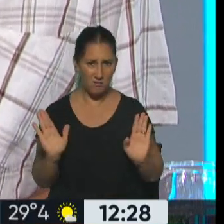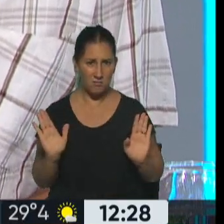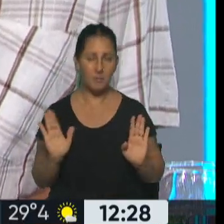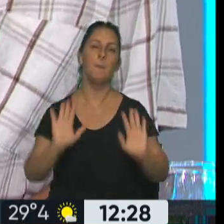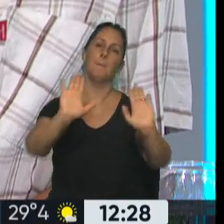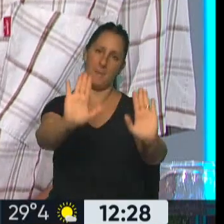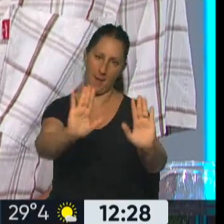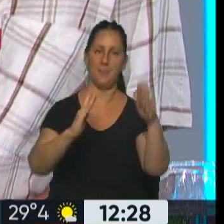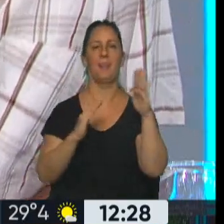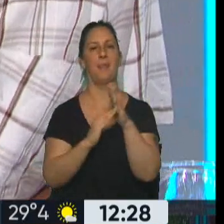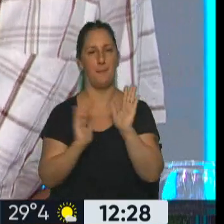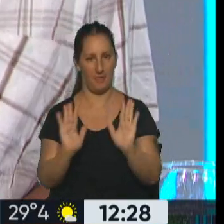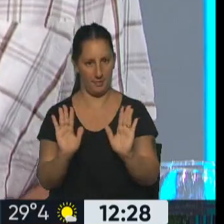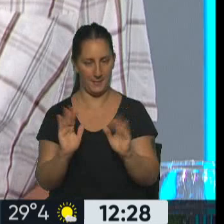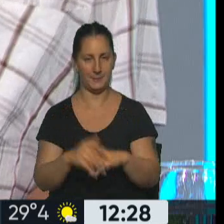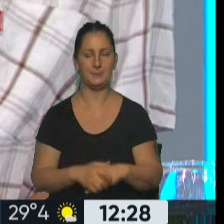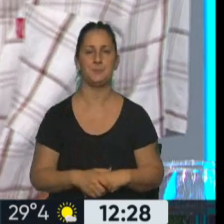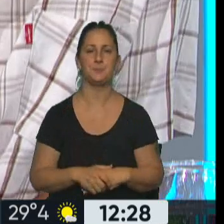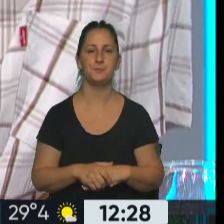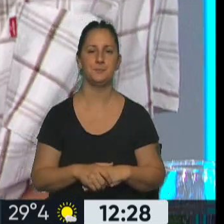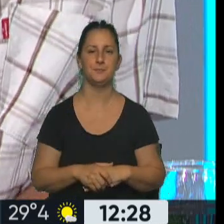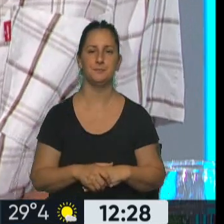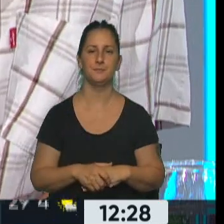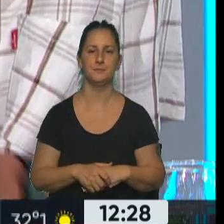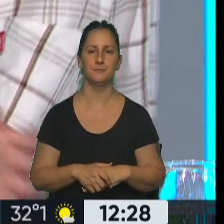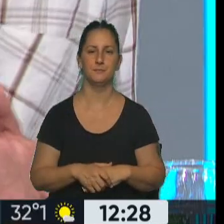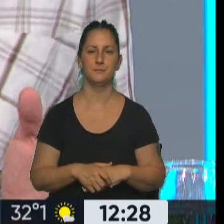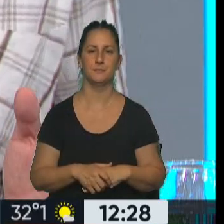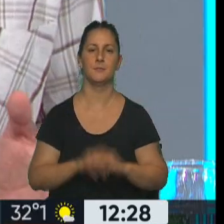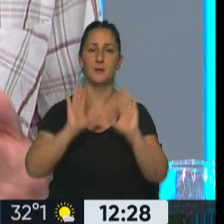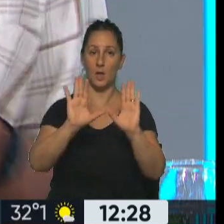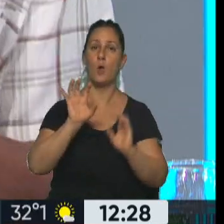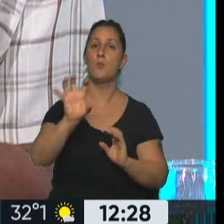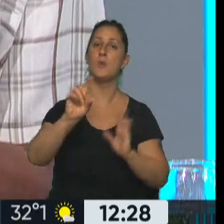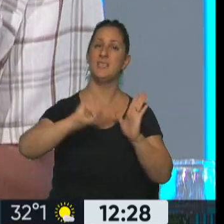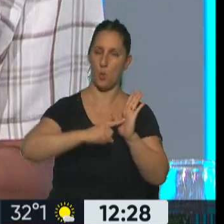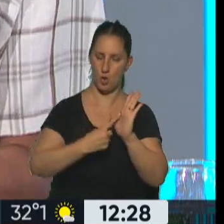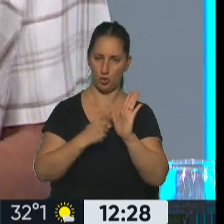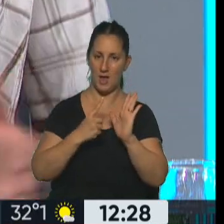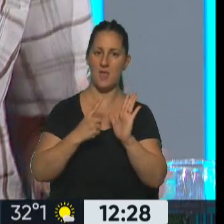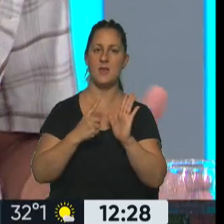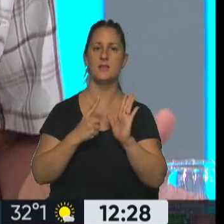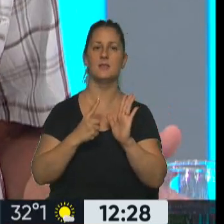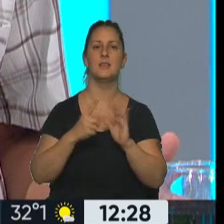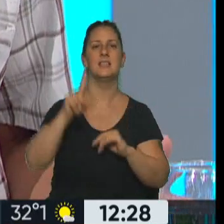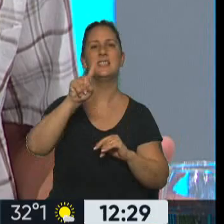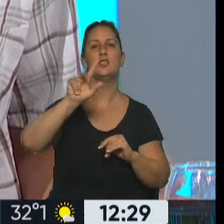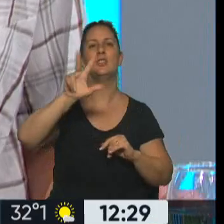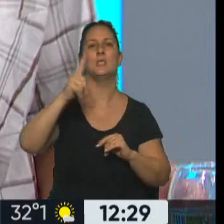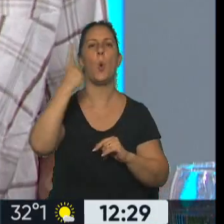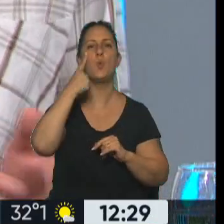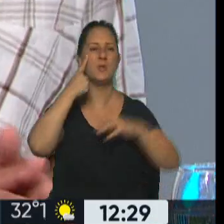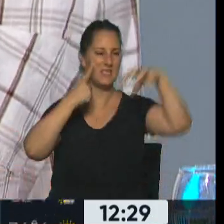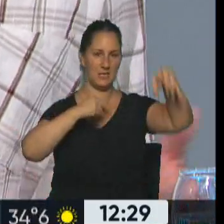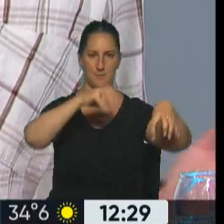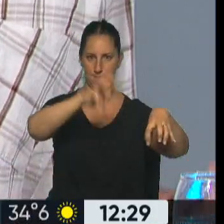Depende. A ver. Depende. A ver, vos tenés en provincia de Buenos Aires, ¿qué pasa? ver, provincia de Buenos Aires tiene 135 municipios. Sí.